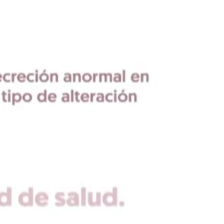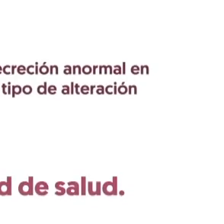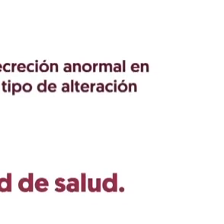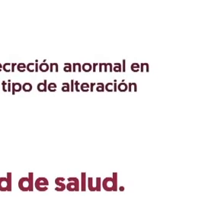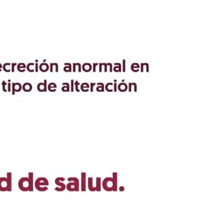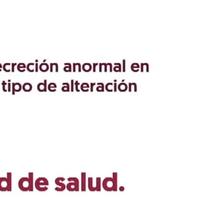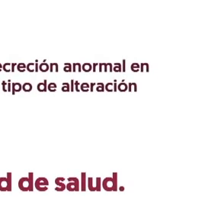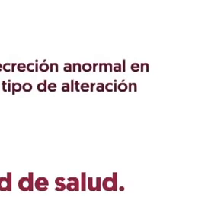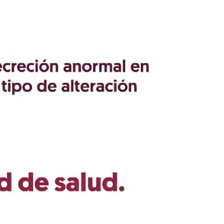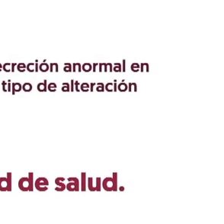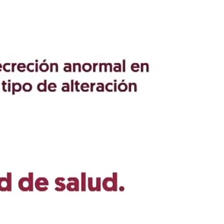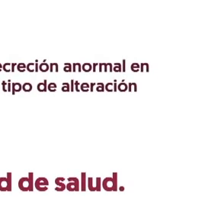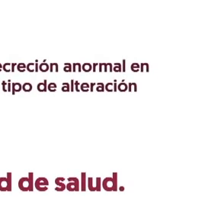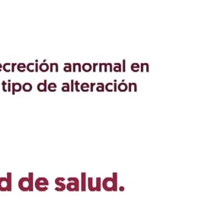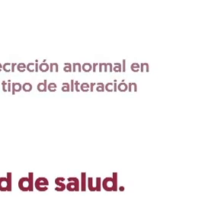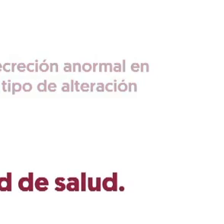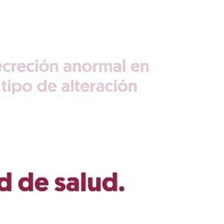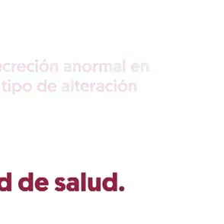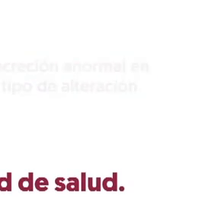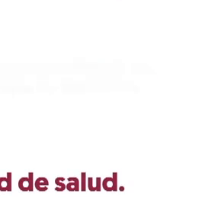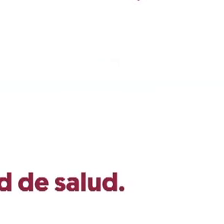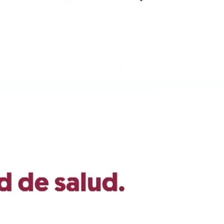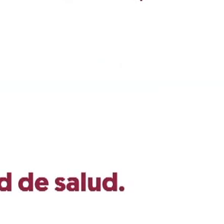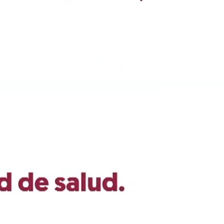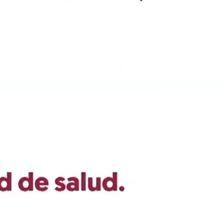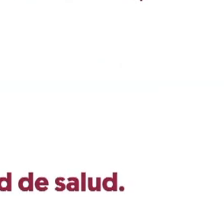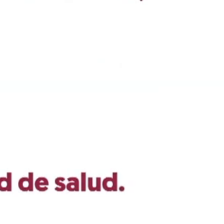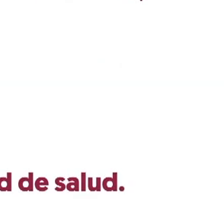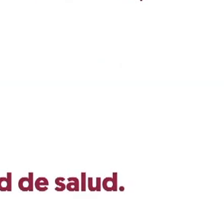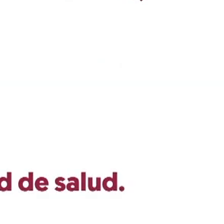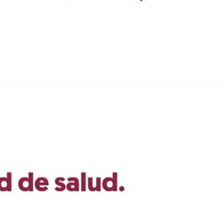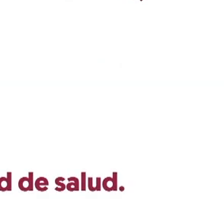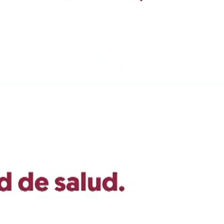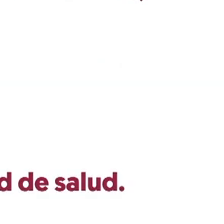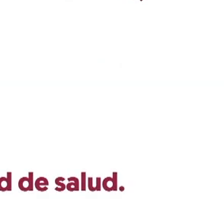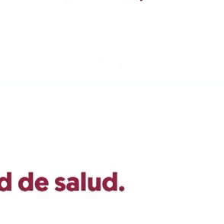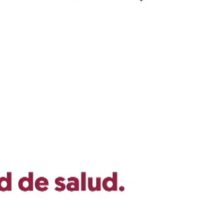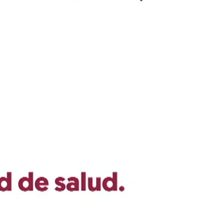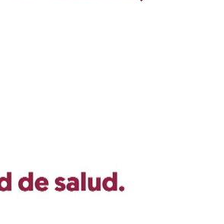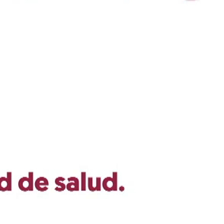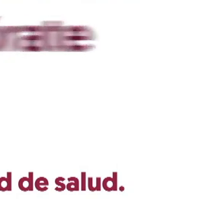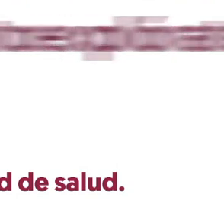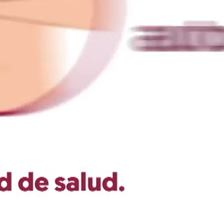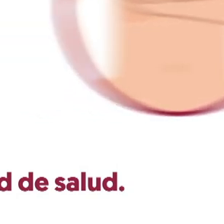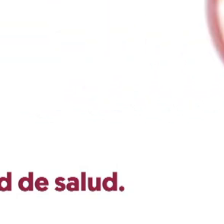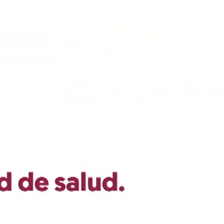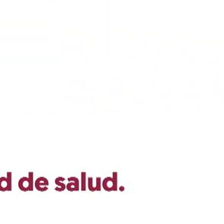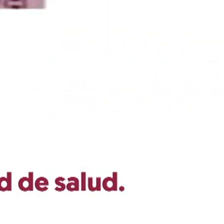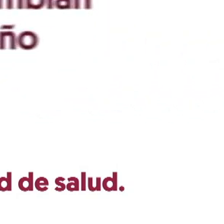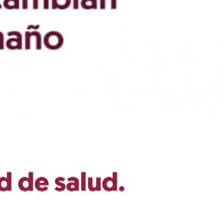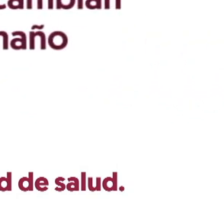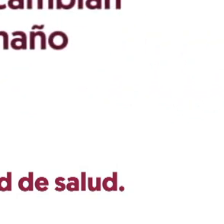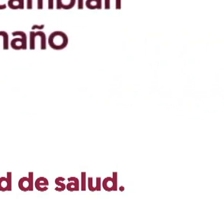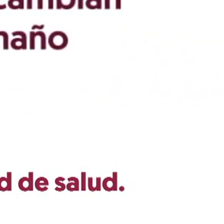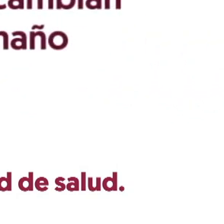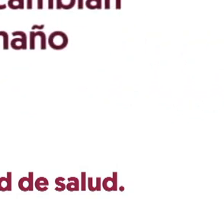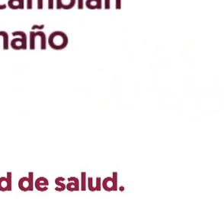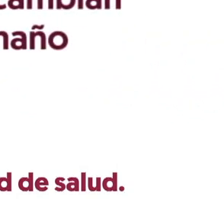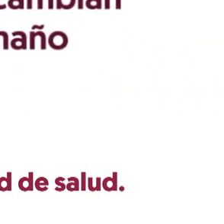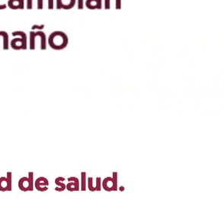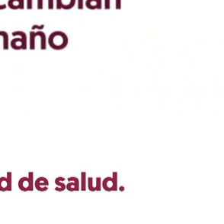Si tienes 20 años o más, autoexplórate. Si observas que alguno de tus senos,